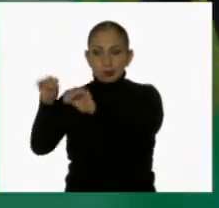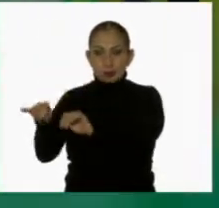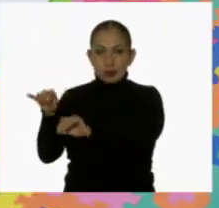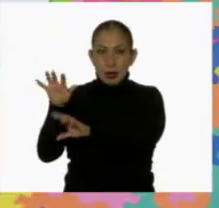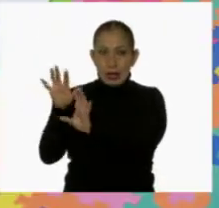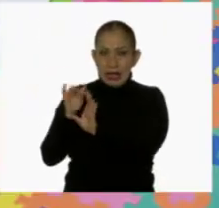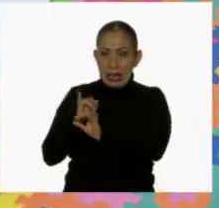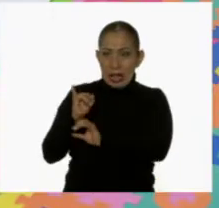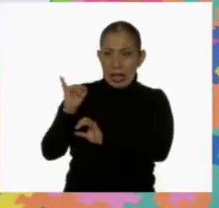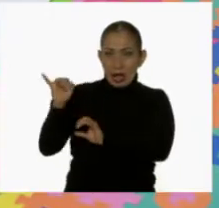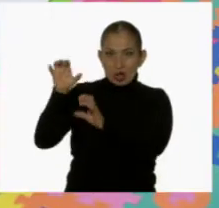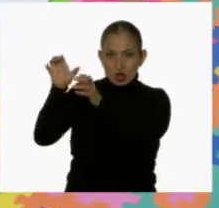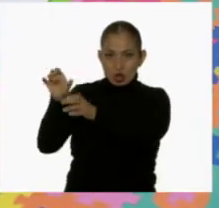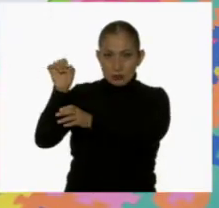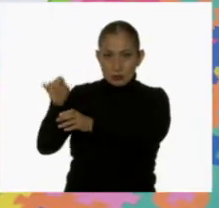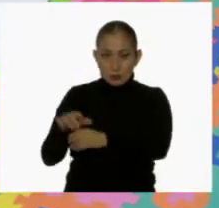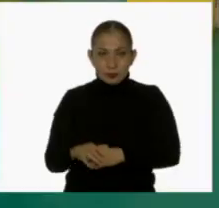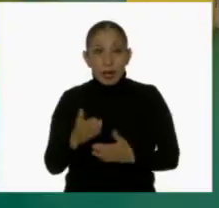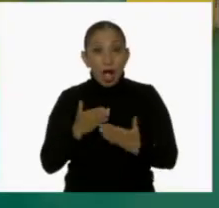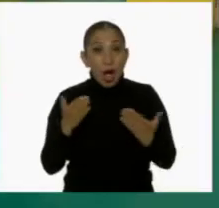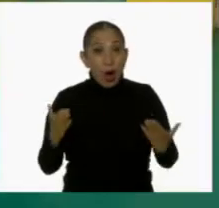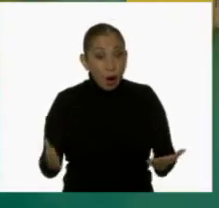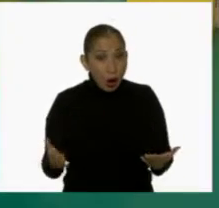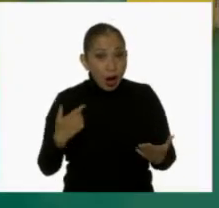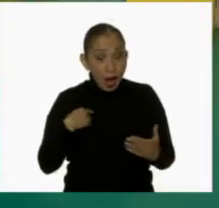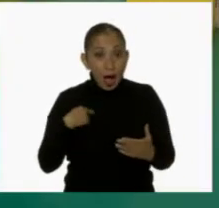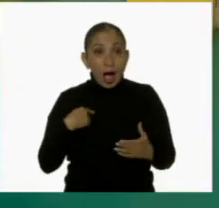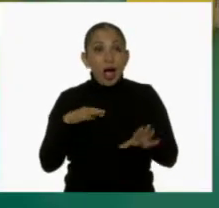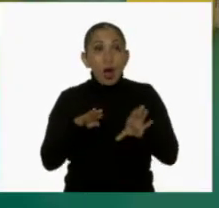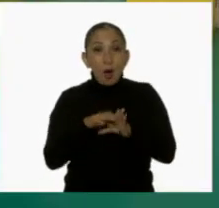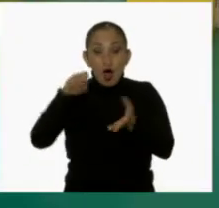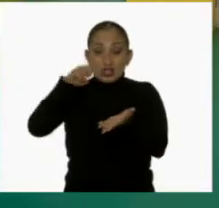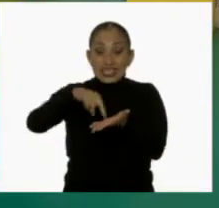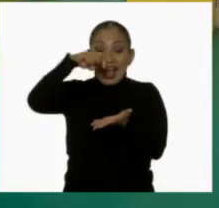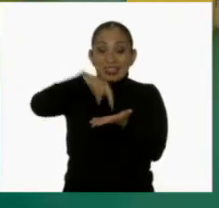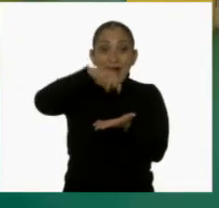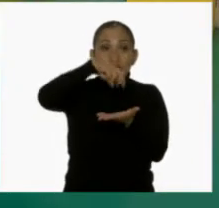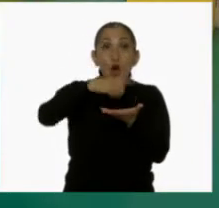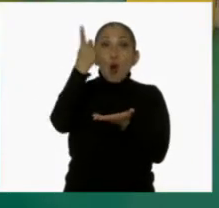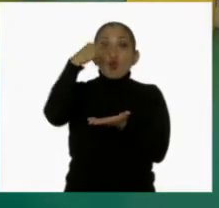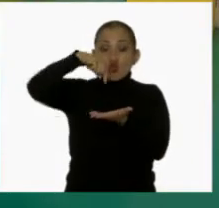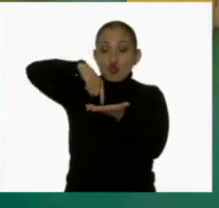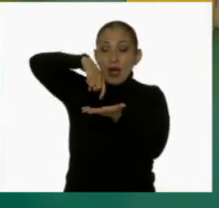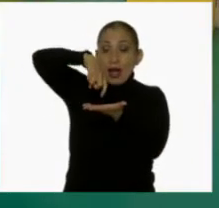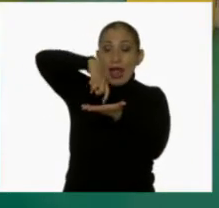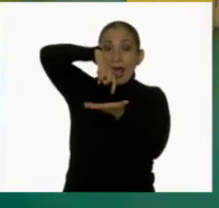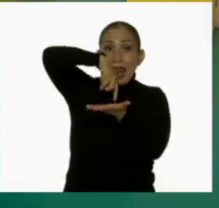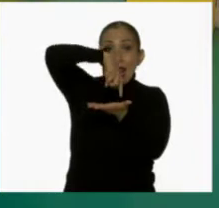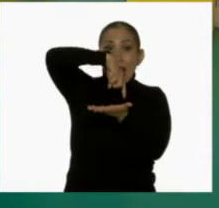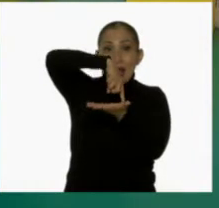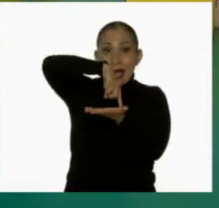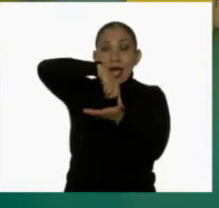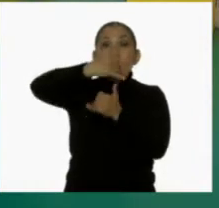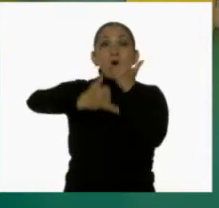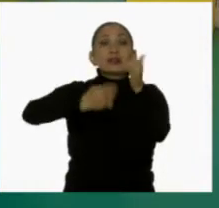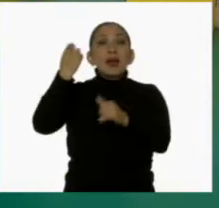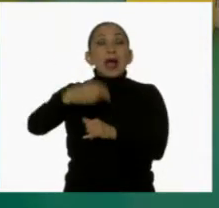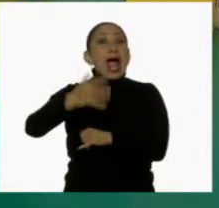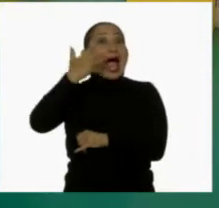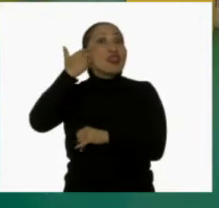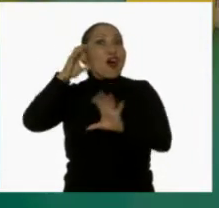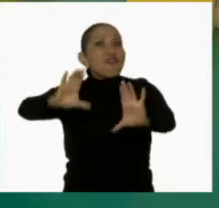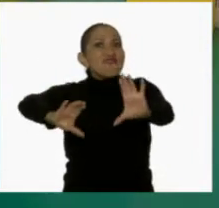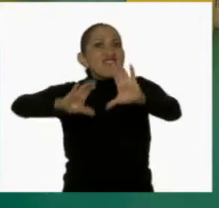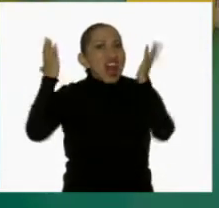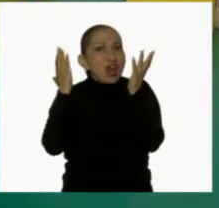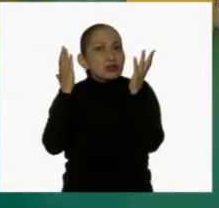en el mismo lugar. Ahora nos vamos a desplazar saltando con un solo pie. Sí, recuerda que el juego se llama Gato Veloz.